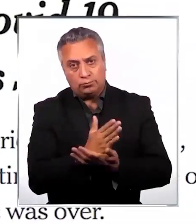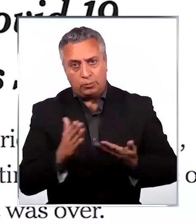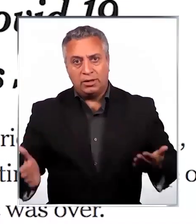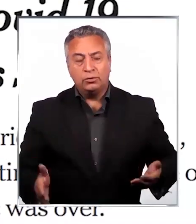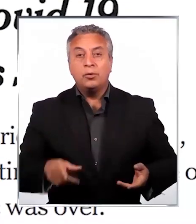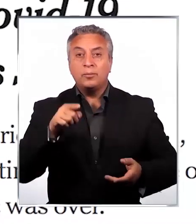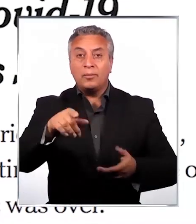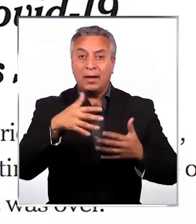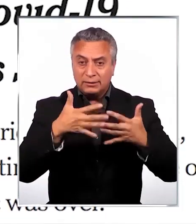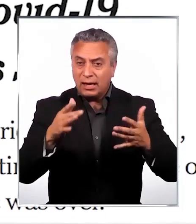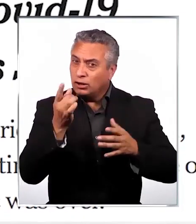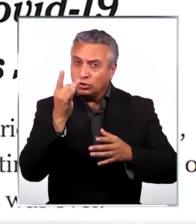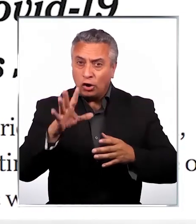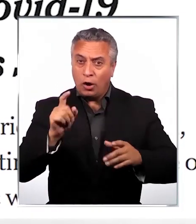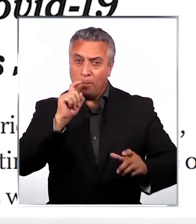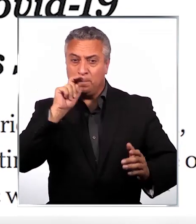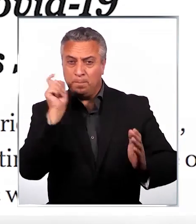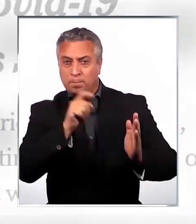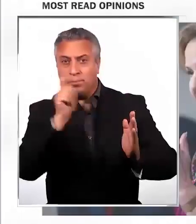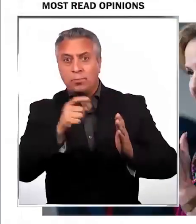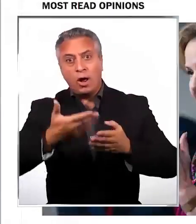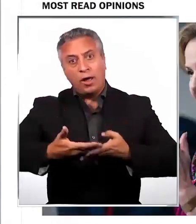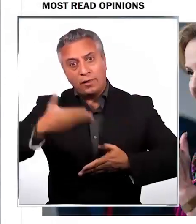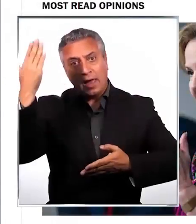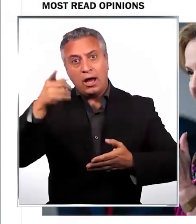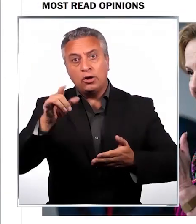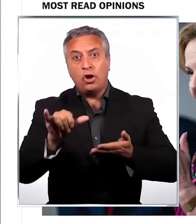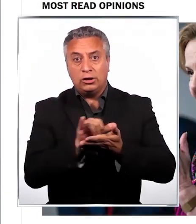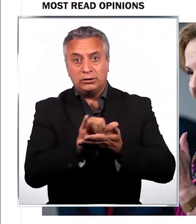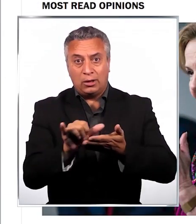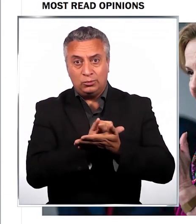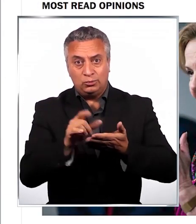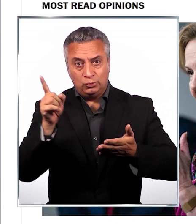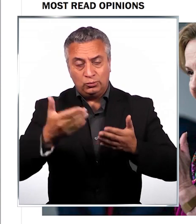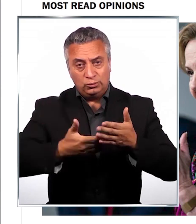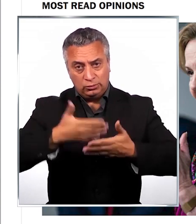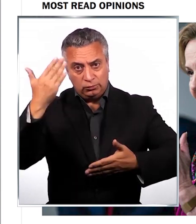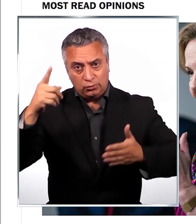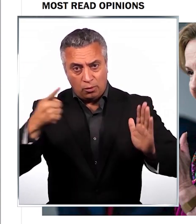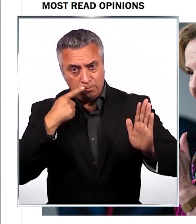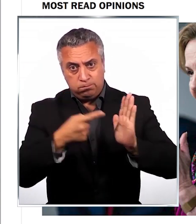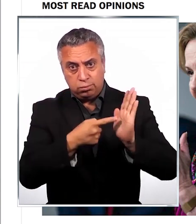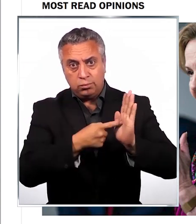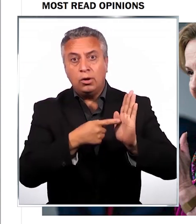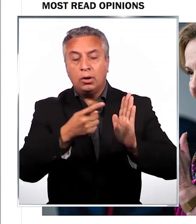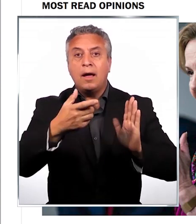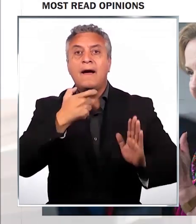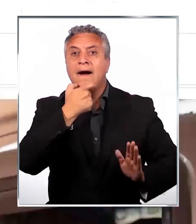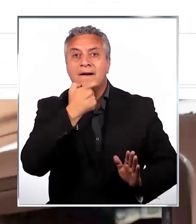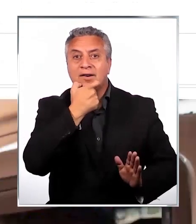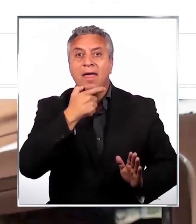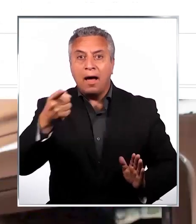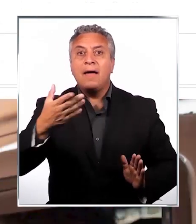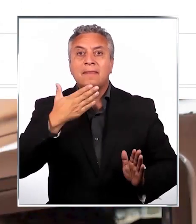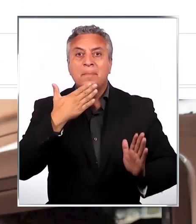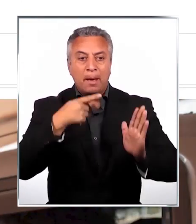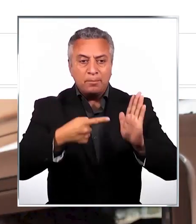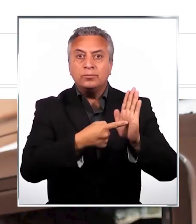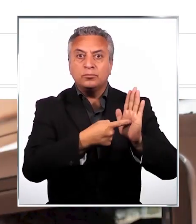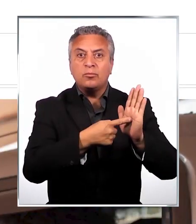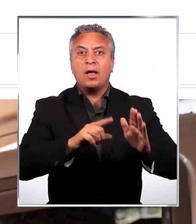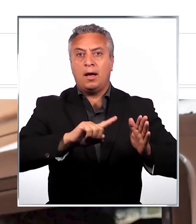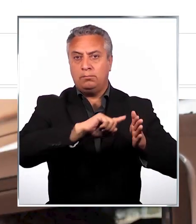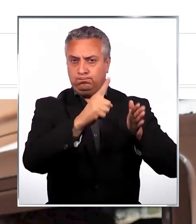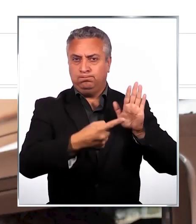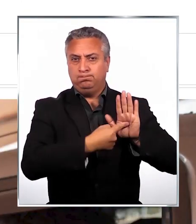Y después de las duras críticas del New York Times y el Washington Post, ahora el diario británico The Telegraph pone a Chile como un